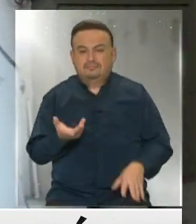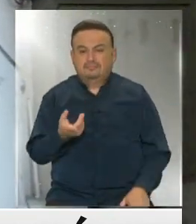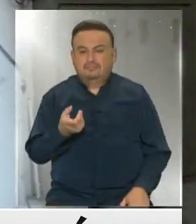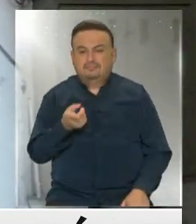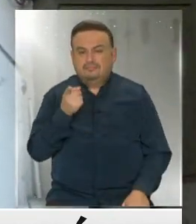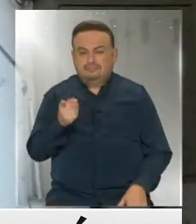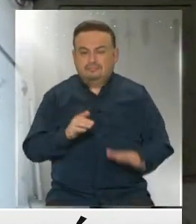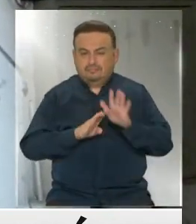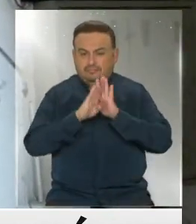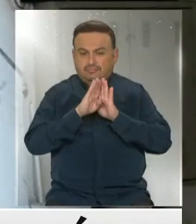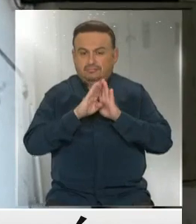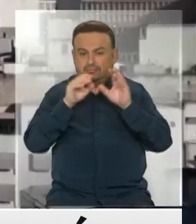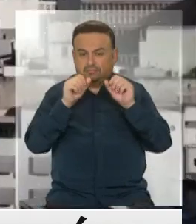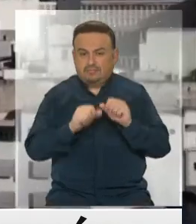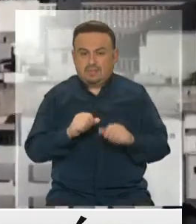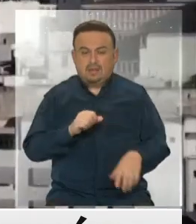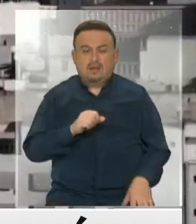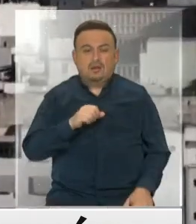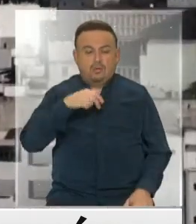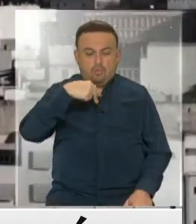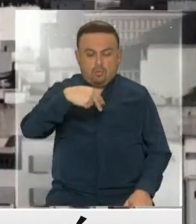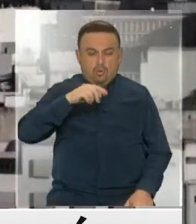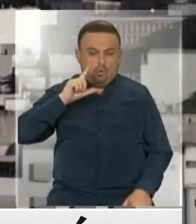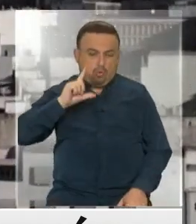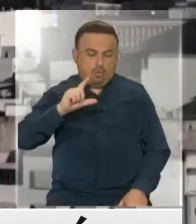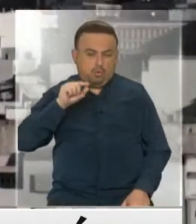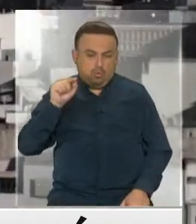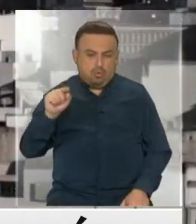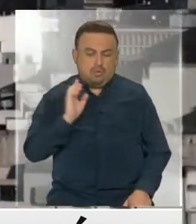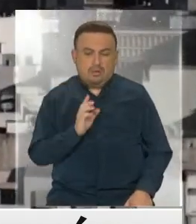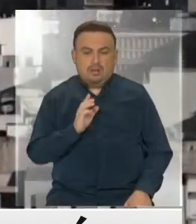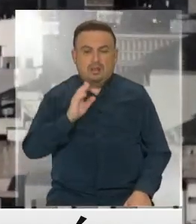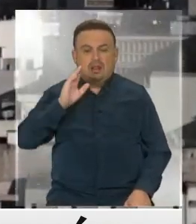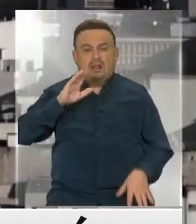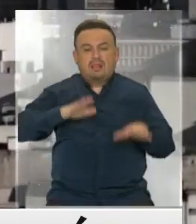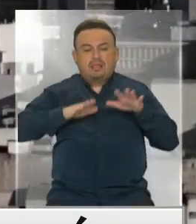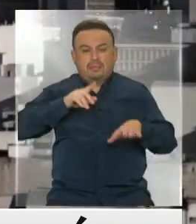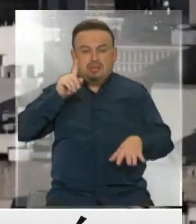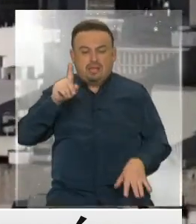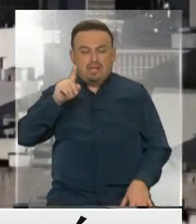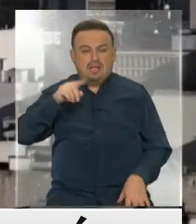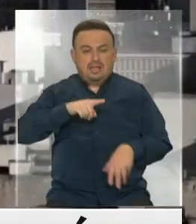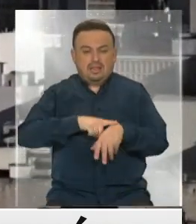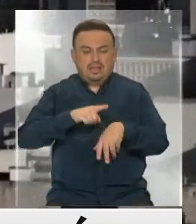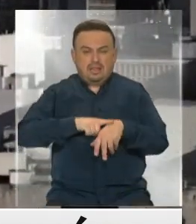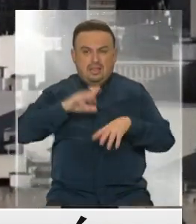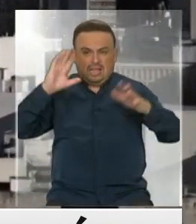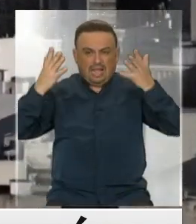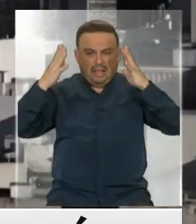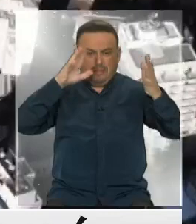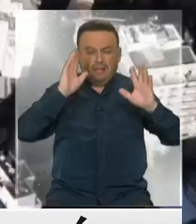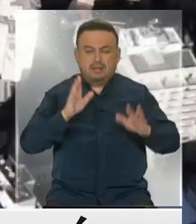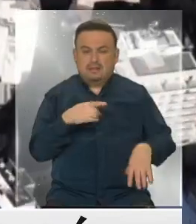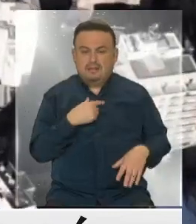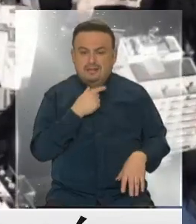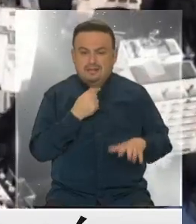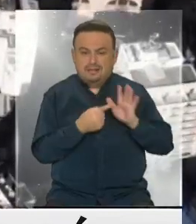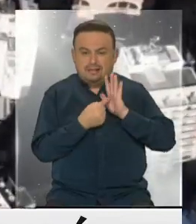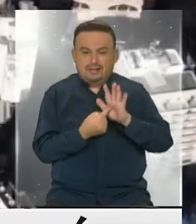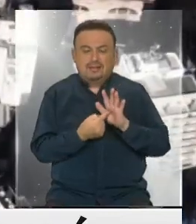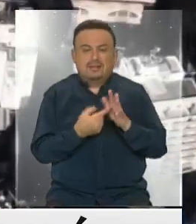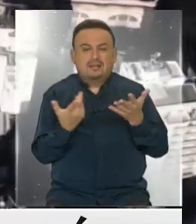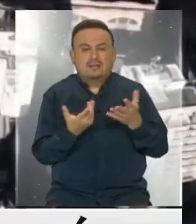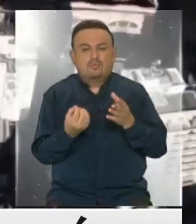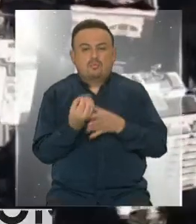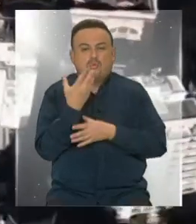incluso el pic se habla que podría ser entre junio y julio, de acuerdo a la temporada del año. Ahora te quiero mostrar la nueva